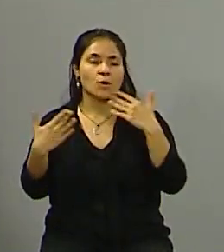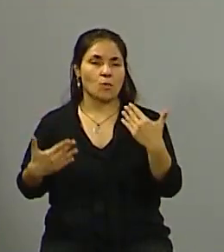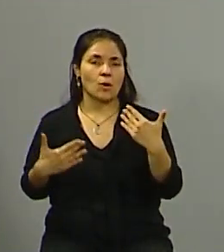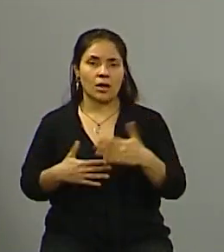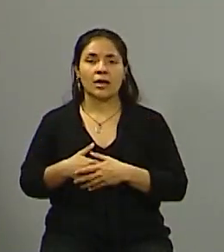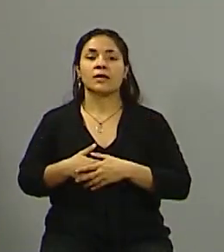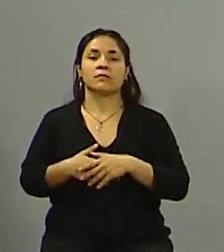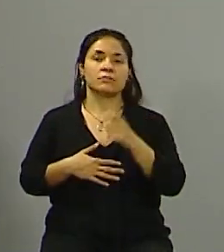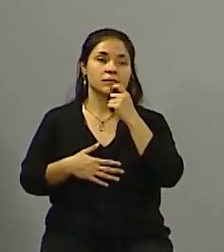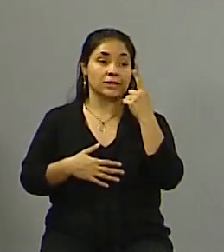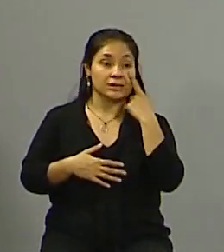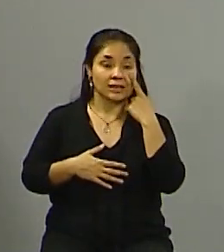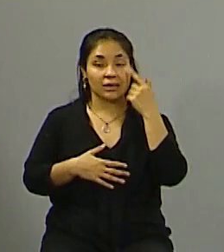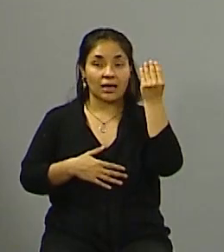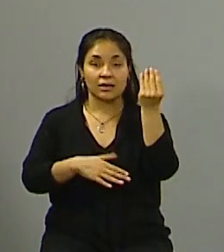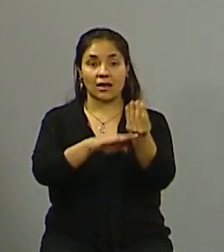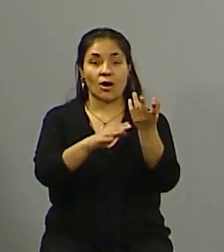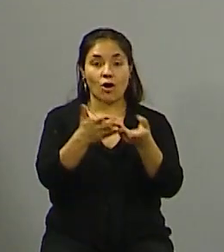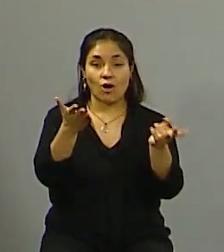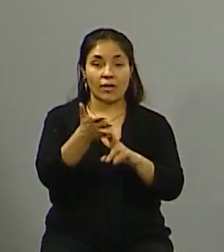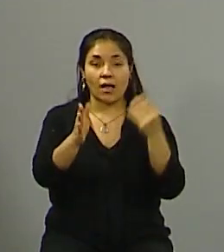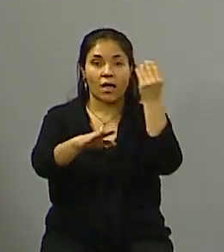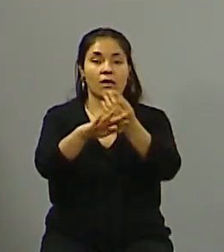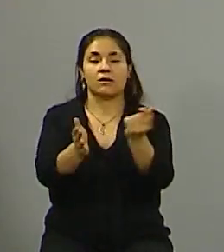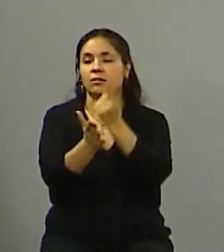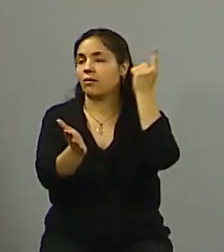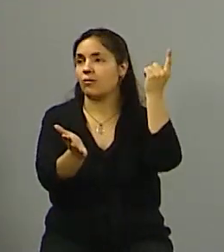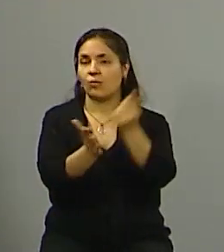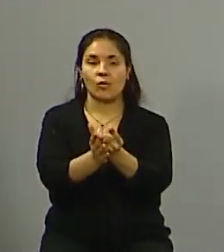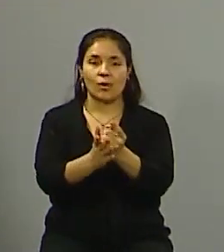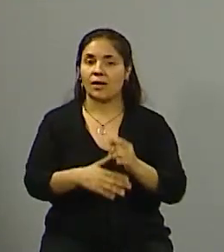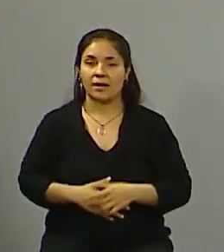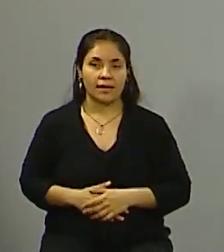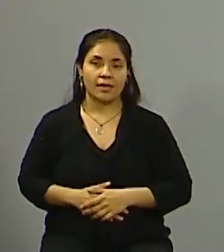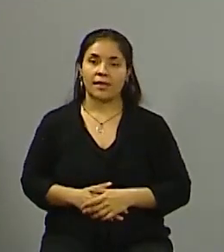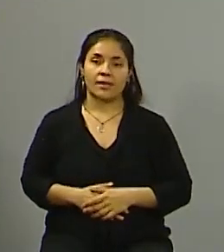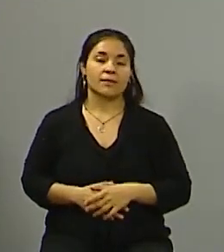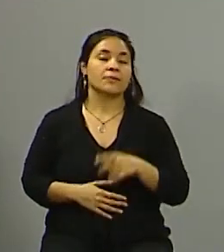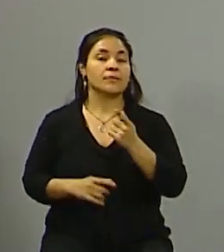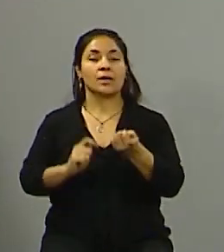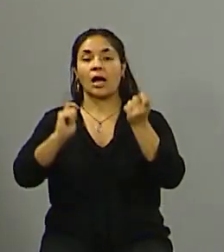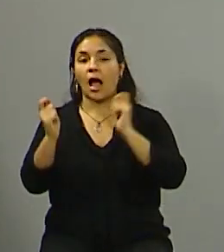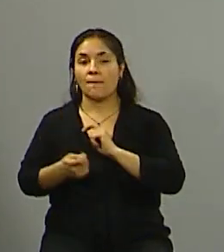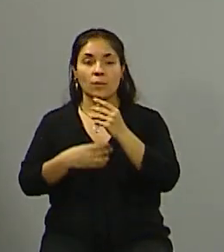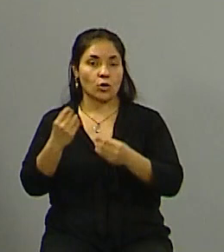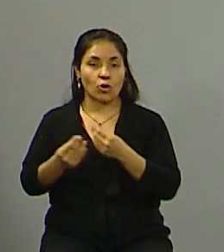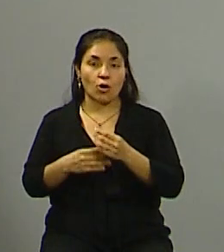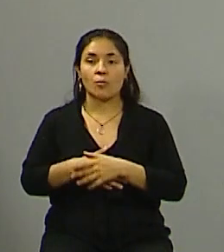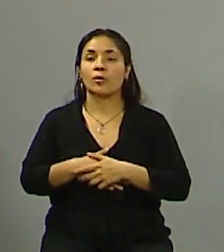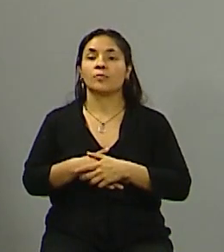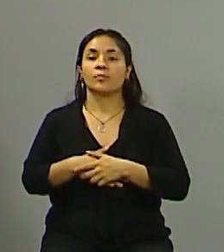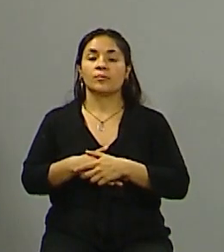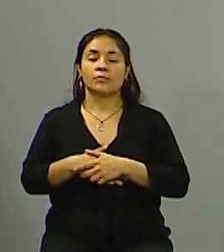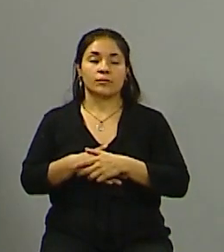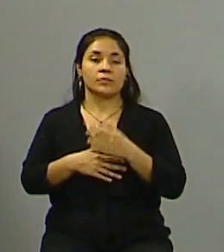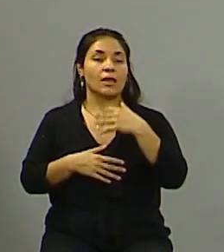este intendente no puede renovarse y ese cambio entiende que va a venir y que va a ser próspero y que va a